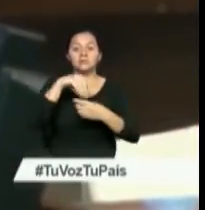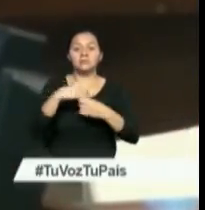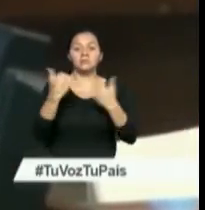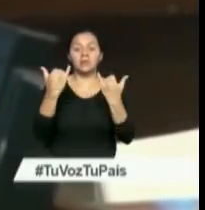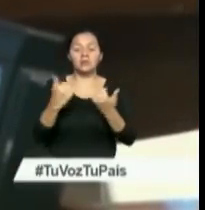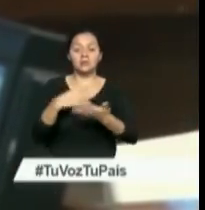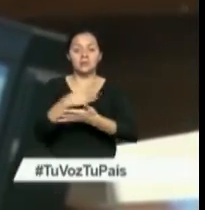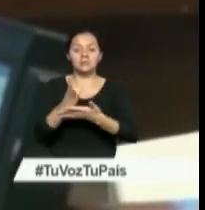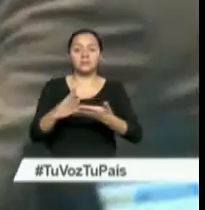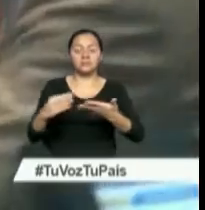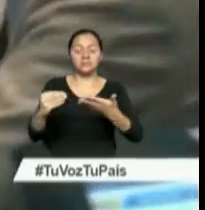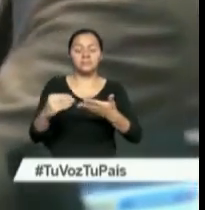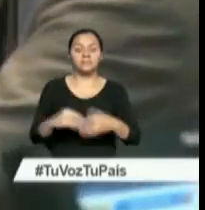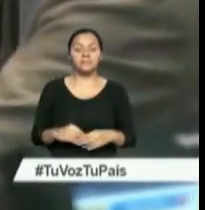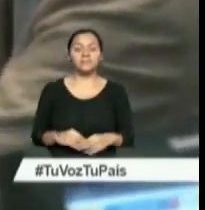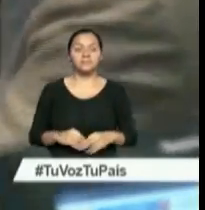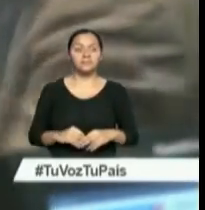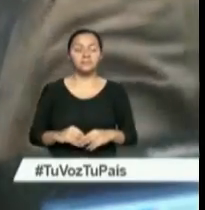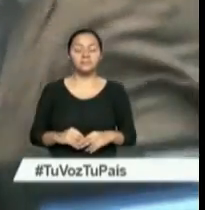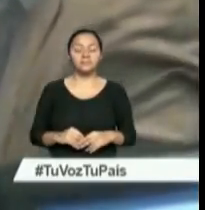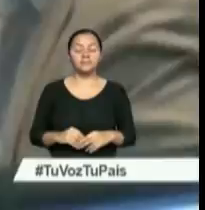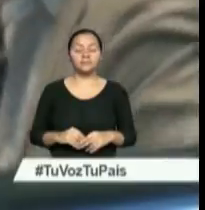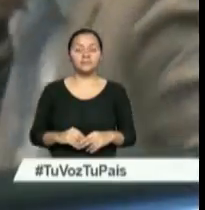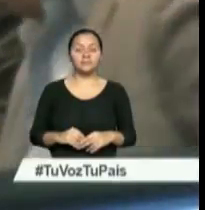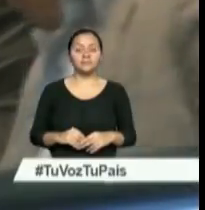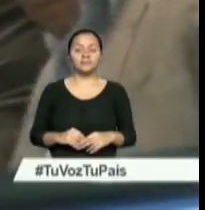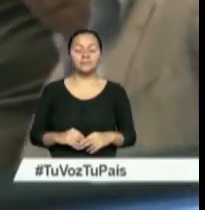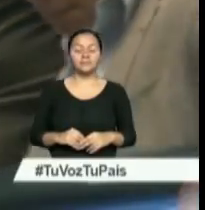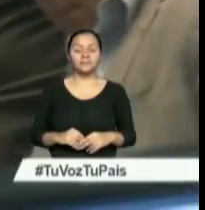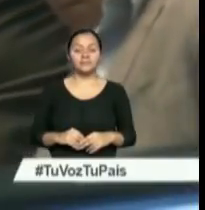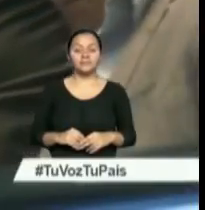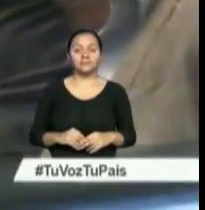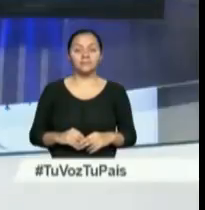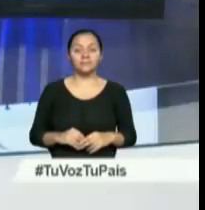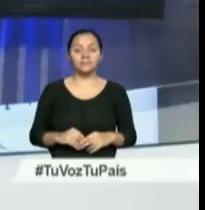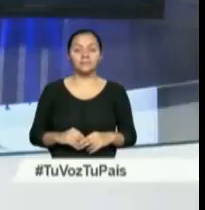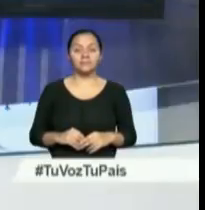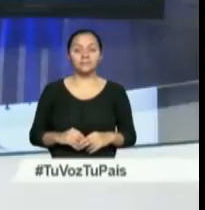los catastros. Cristina Pavón, Noticiero Ciudadano.